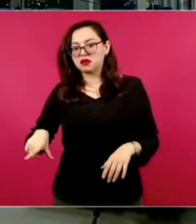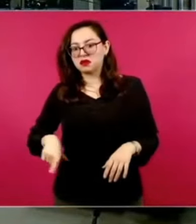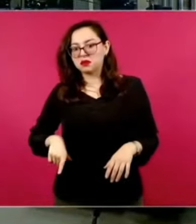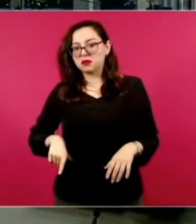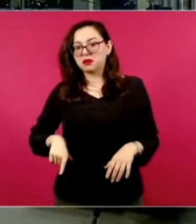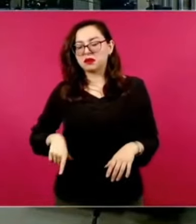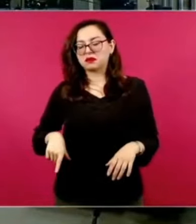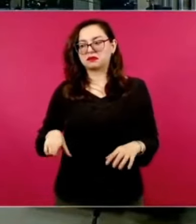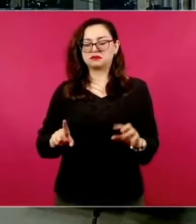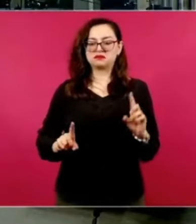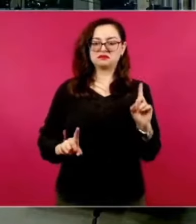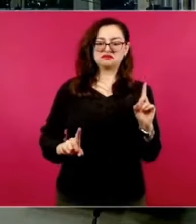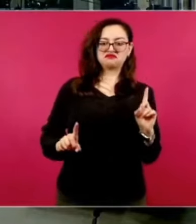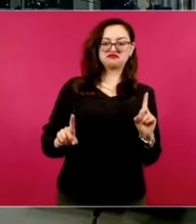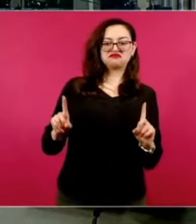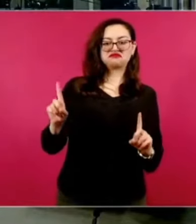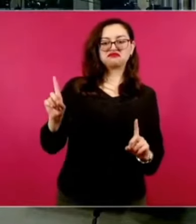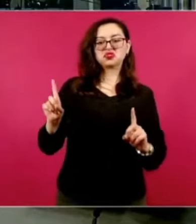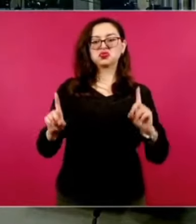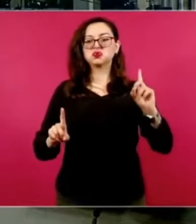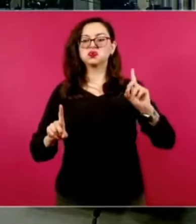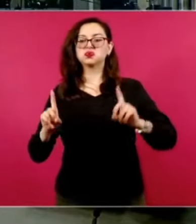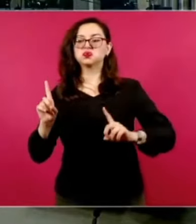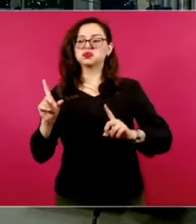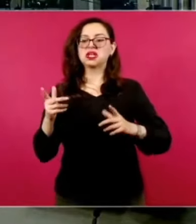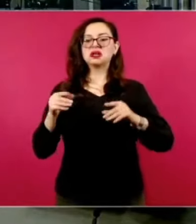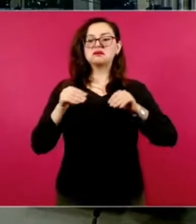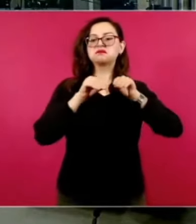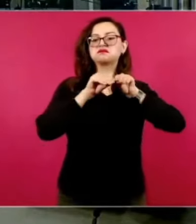saben, no se está informando bien.